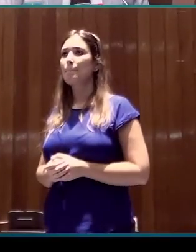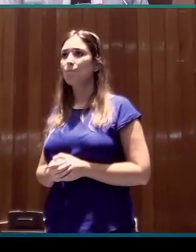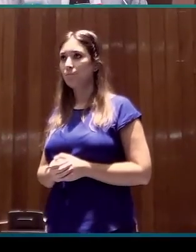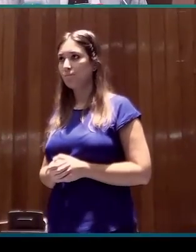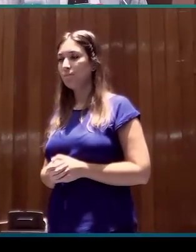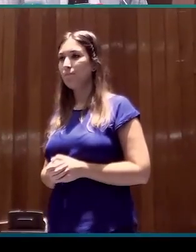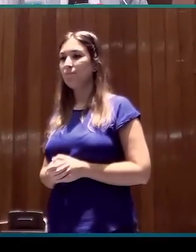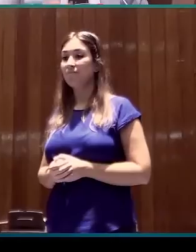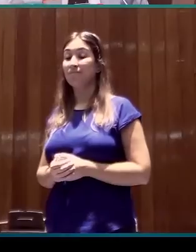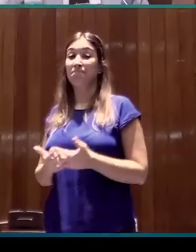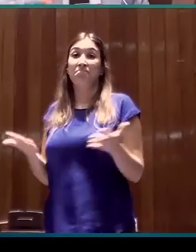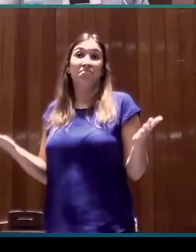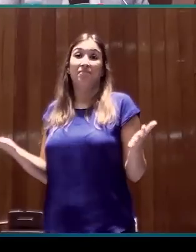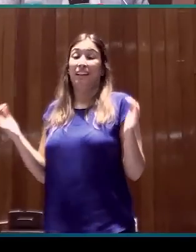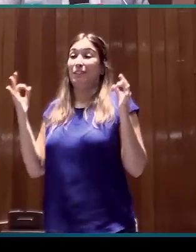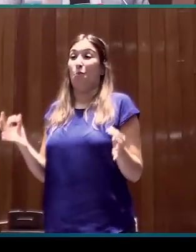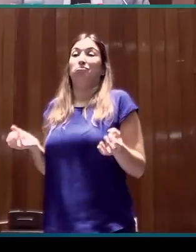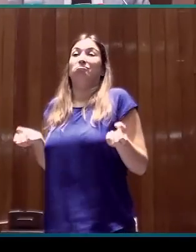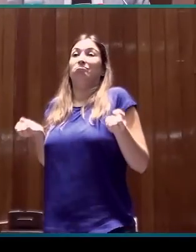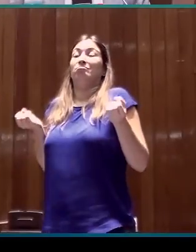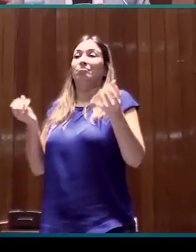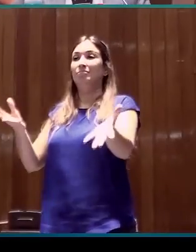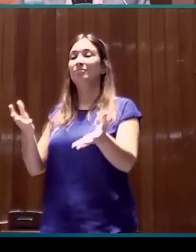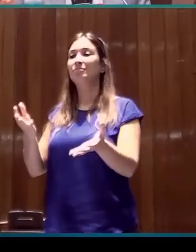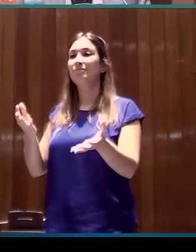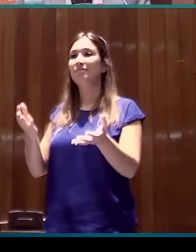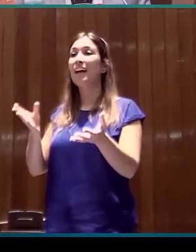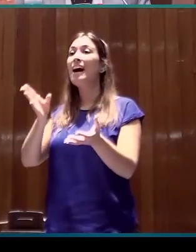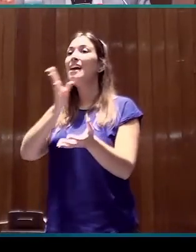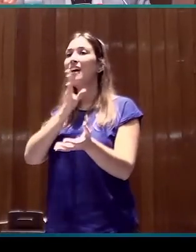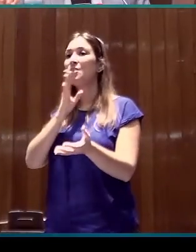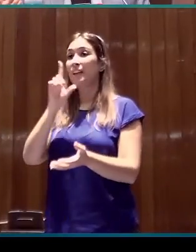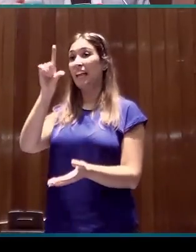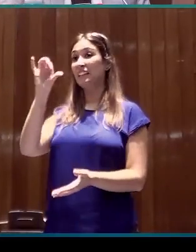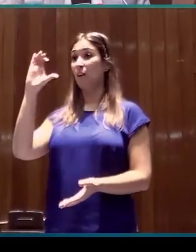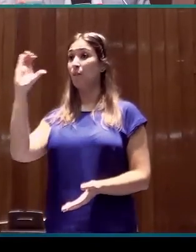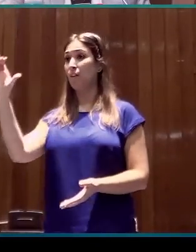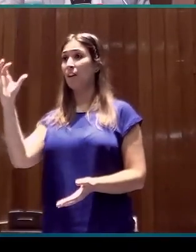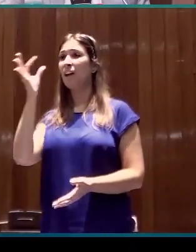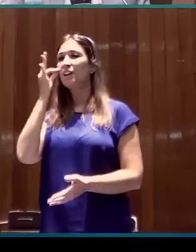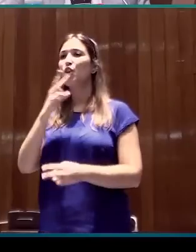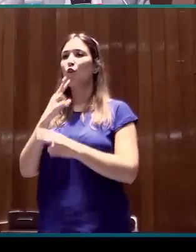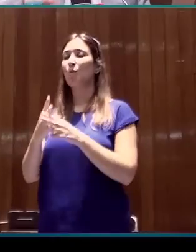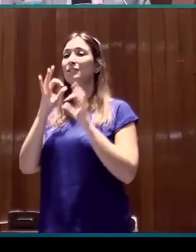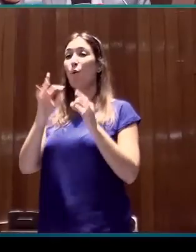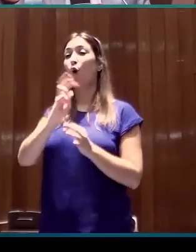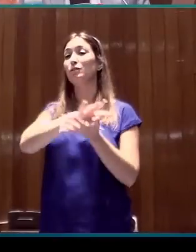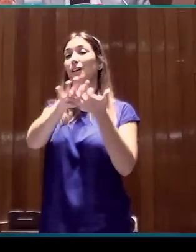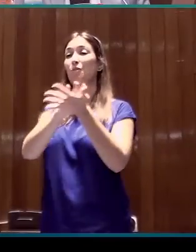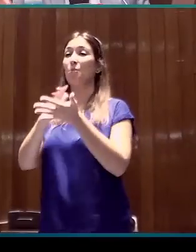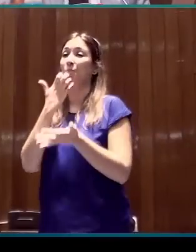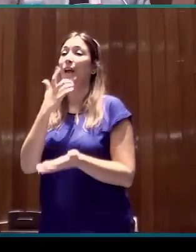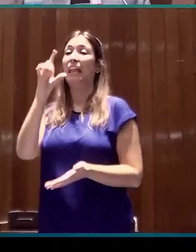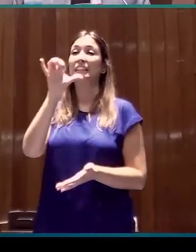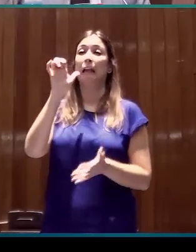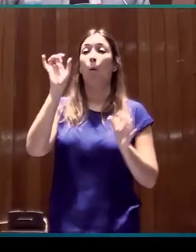No les sorprenderá si les digo que lo que hemos descrito para la lengua de signos catalana en realidad es un patrón recurrente en otras lenguas de signos como la lengua